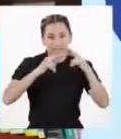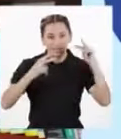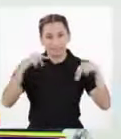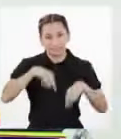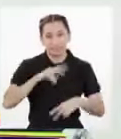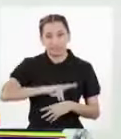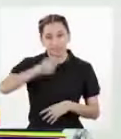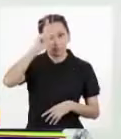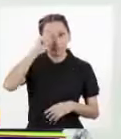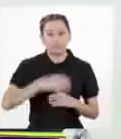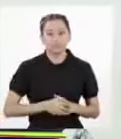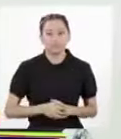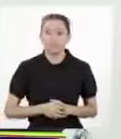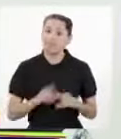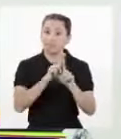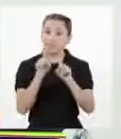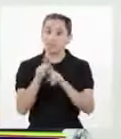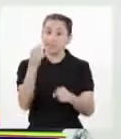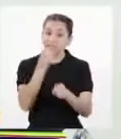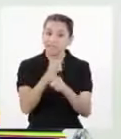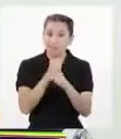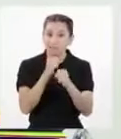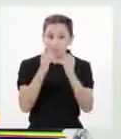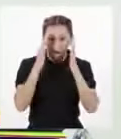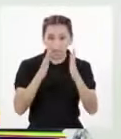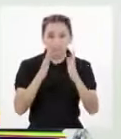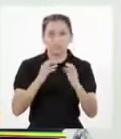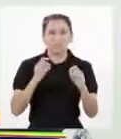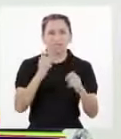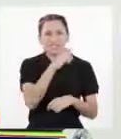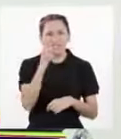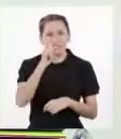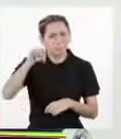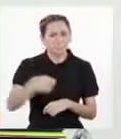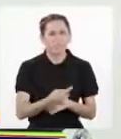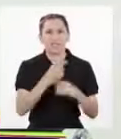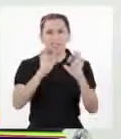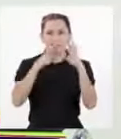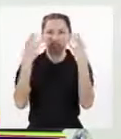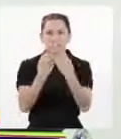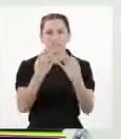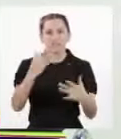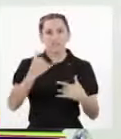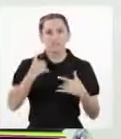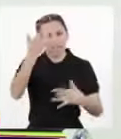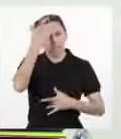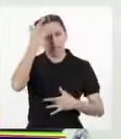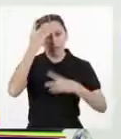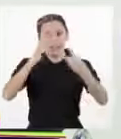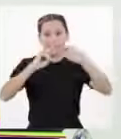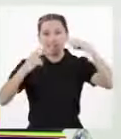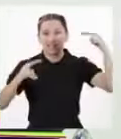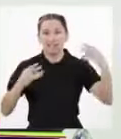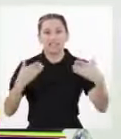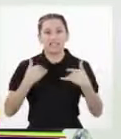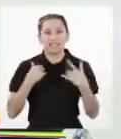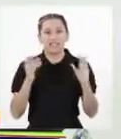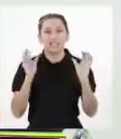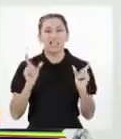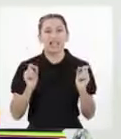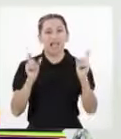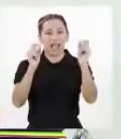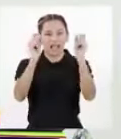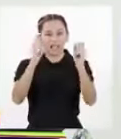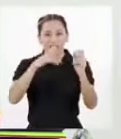país Además ha trabajado en la atención de cientos de miles de familias con enfermedades genéticas En quienes evitó el cáncer o la